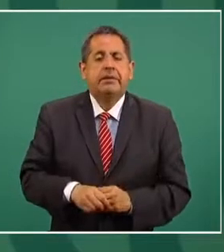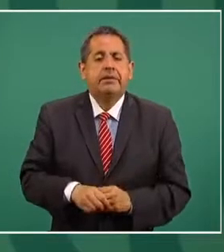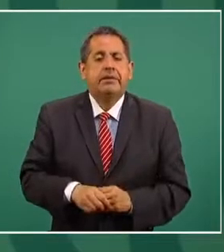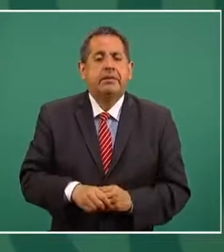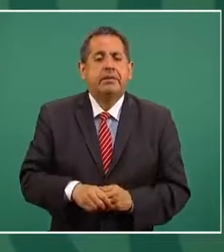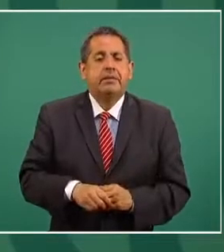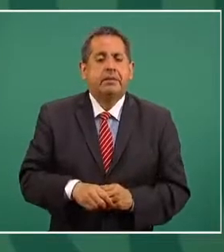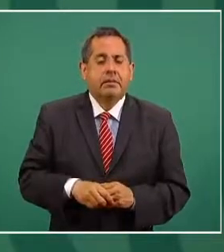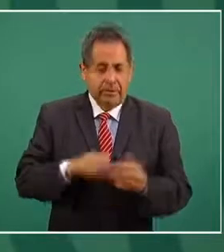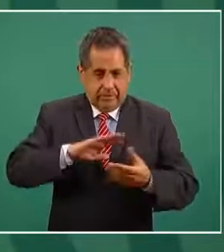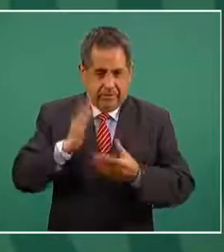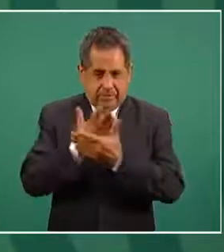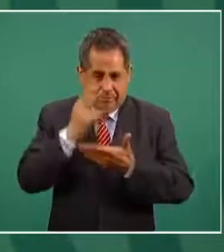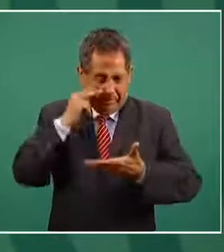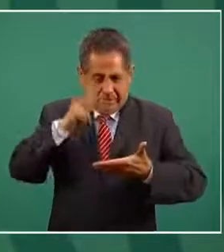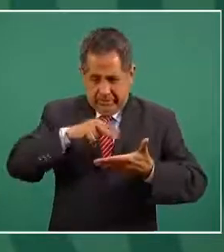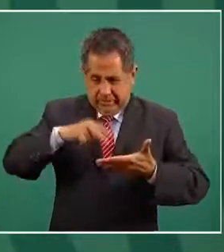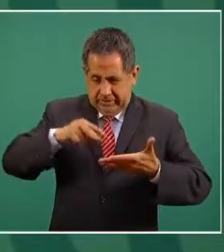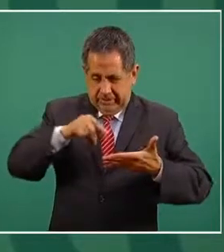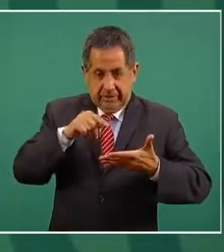en el expediente